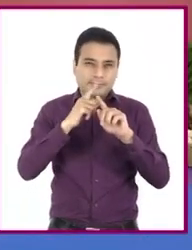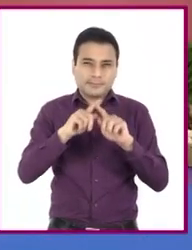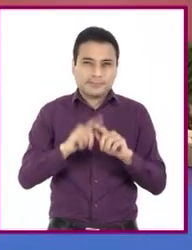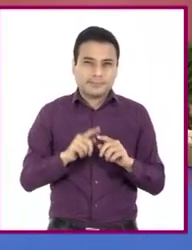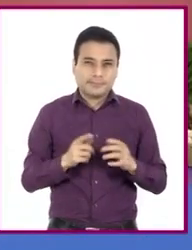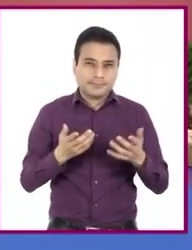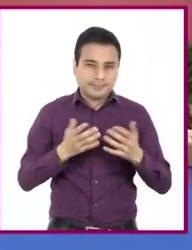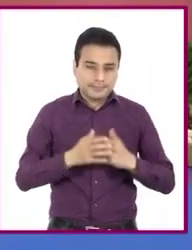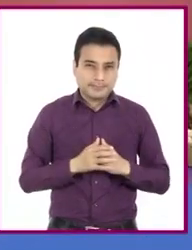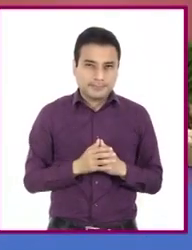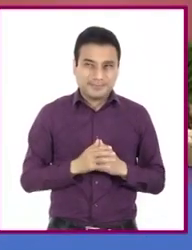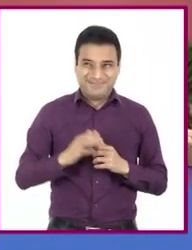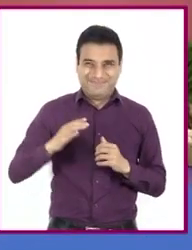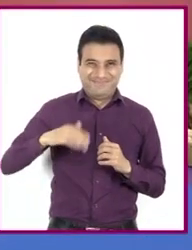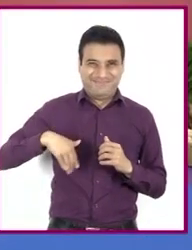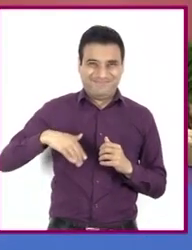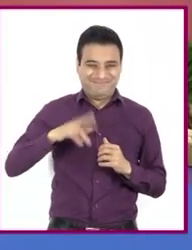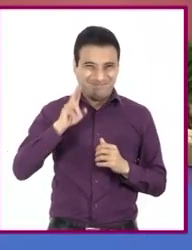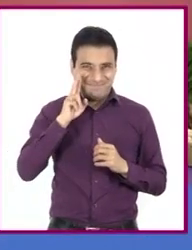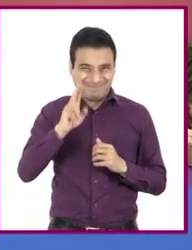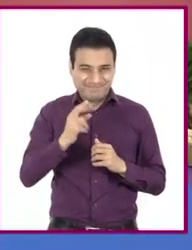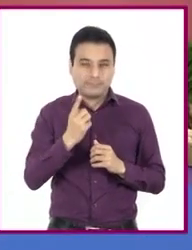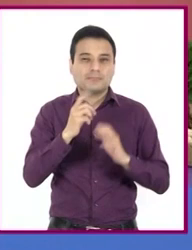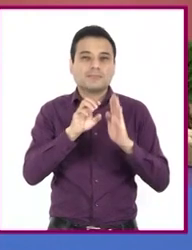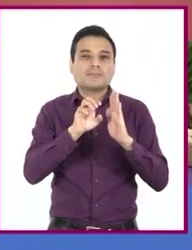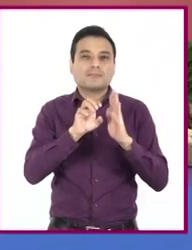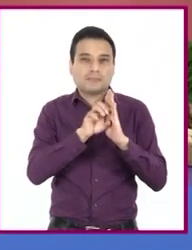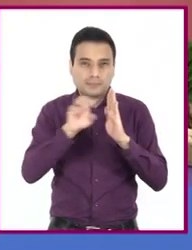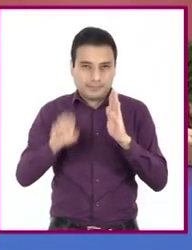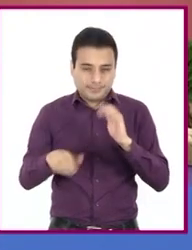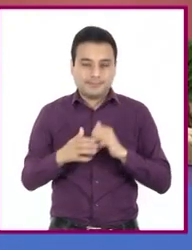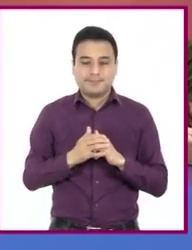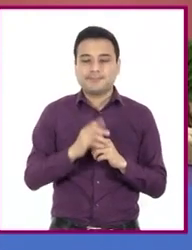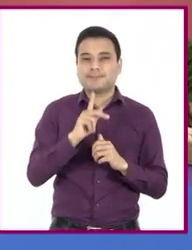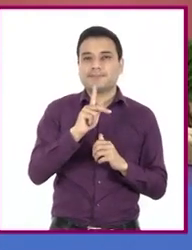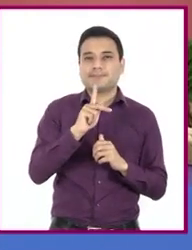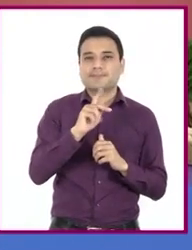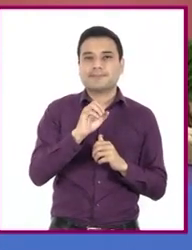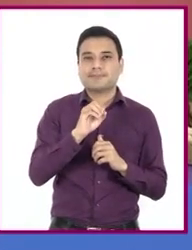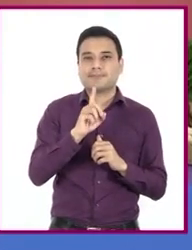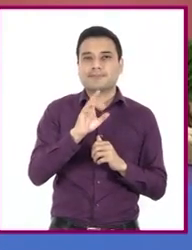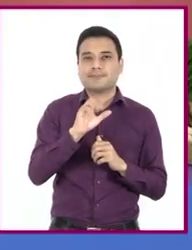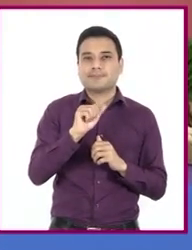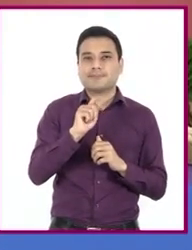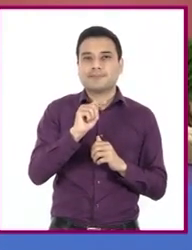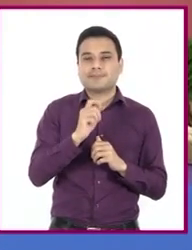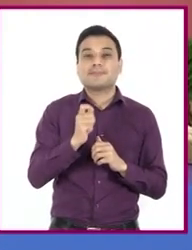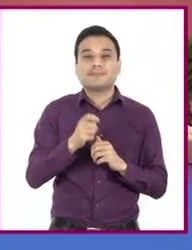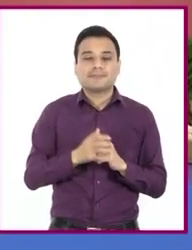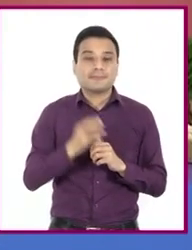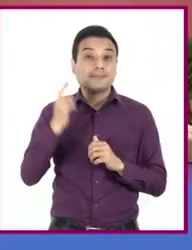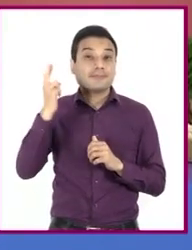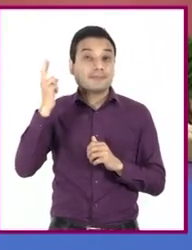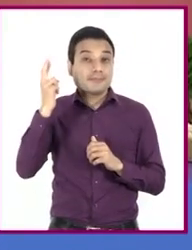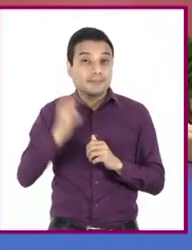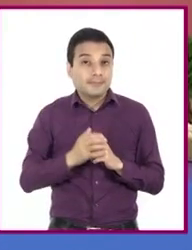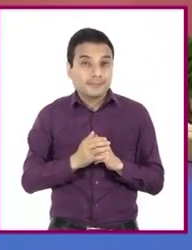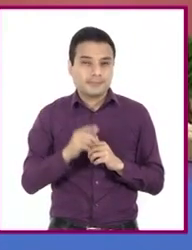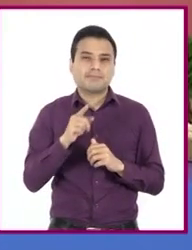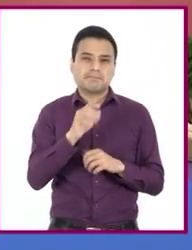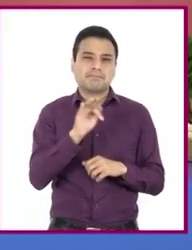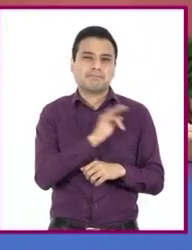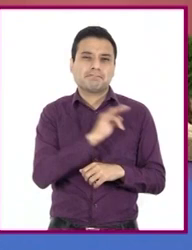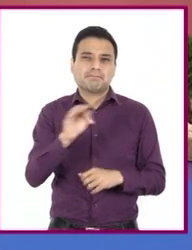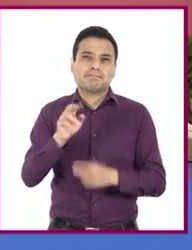acabamos de revisar son un ejemplo de podcast, es decir, un programa de radio que es posible descargar y